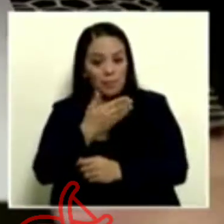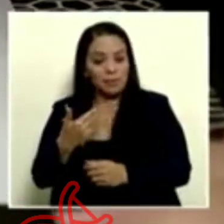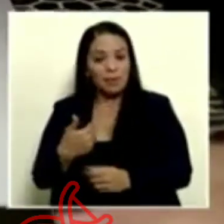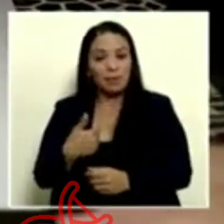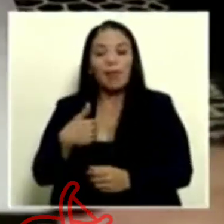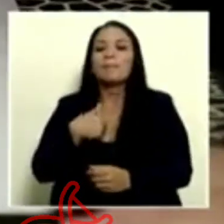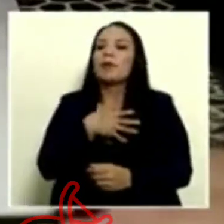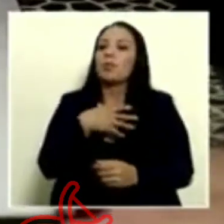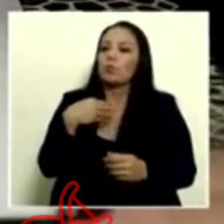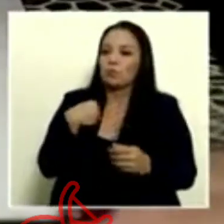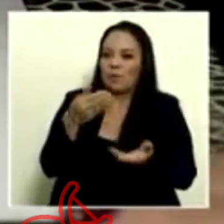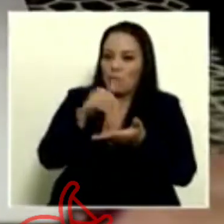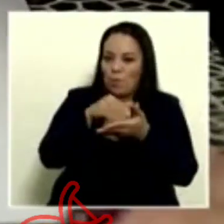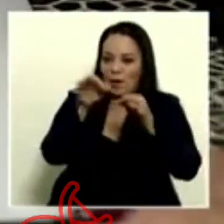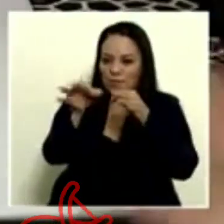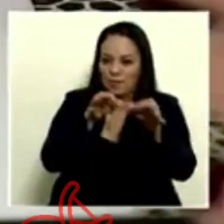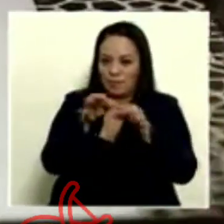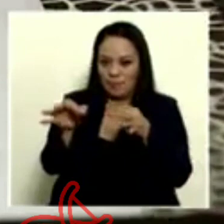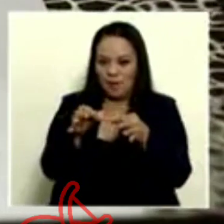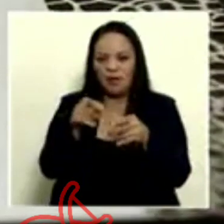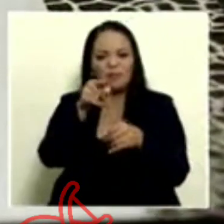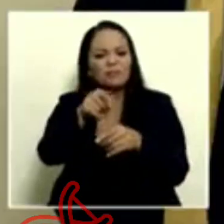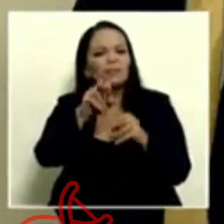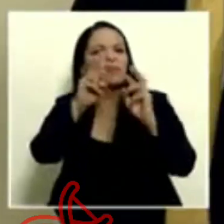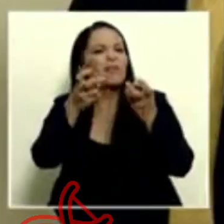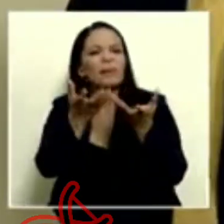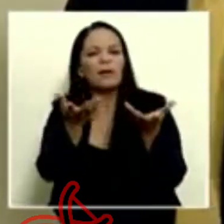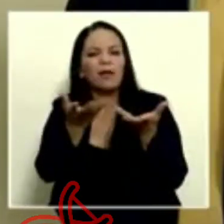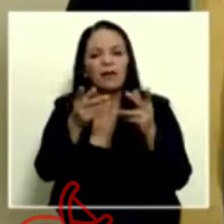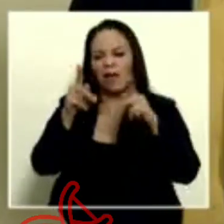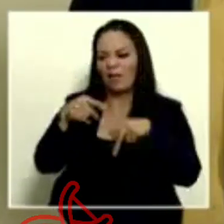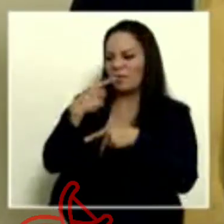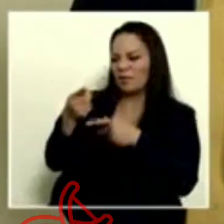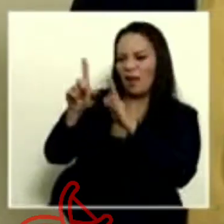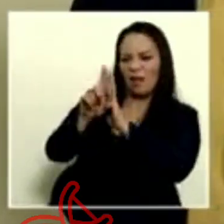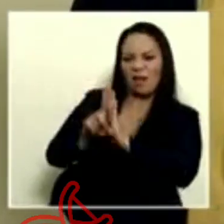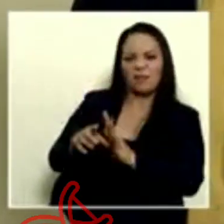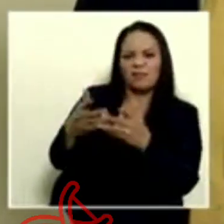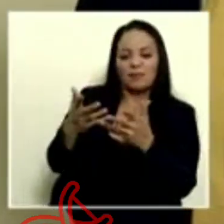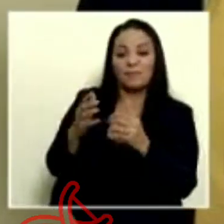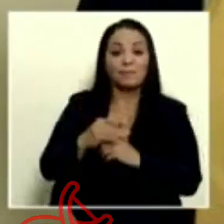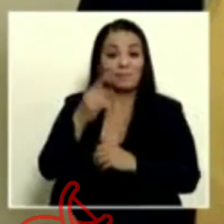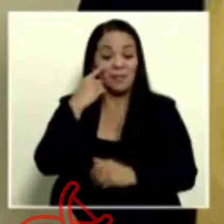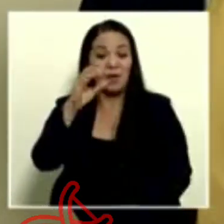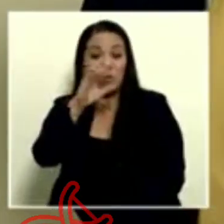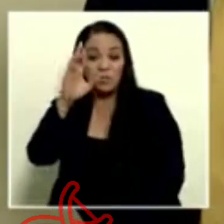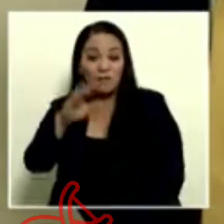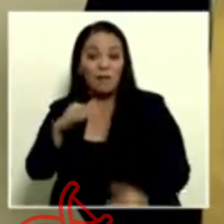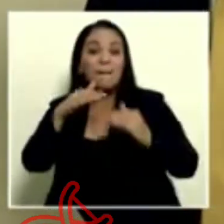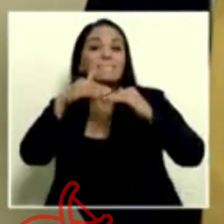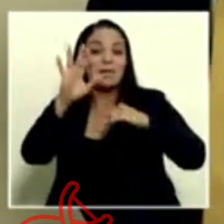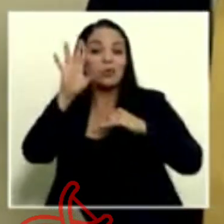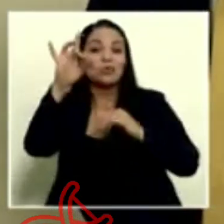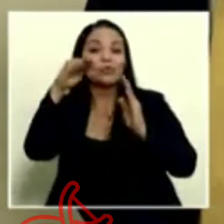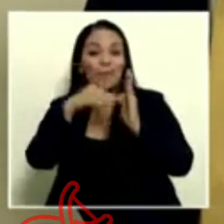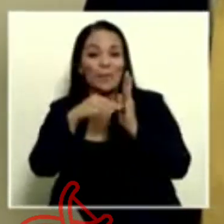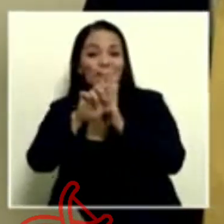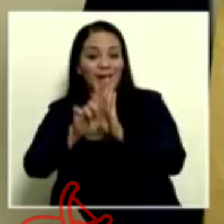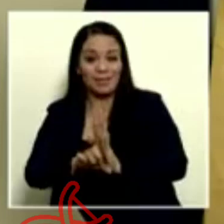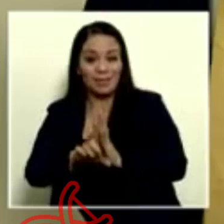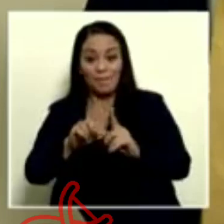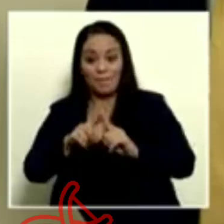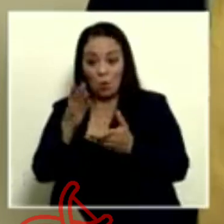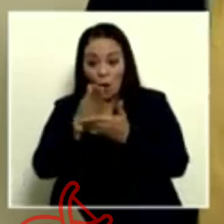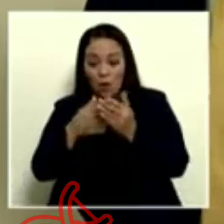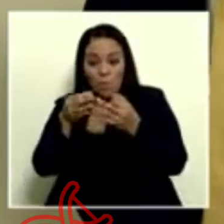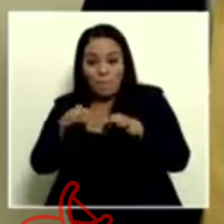volvemos a explicar, ¿de qué se trata esto? La gente dice, leyes, Costa Rica tiene más de ocho mil leyes, pero tienen impacto